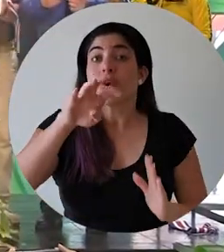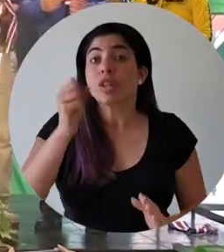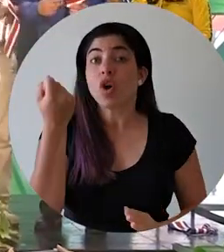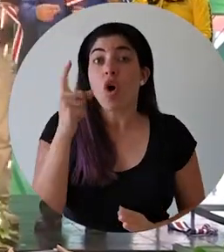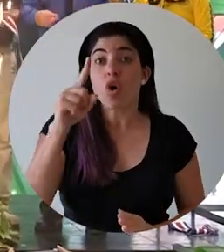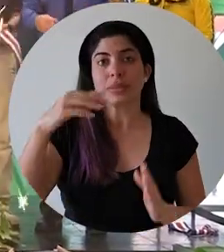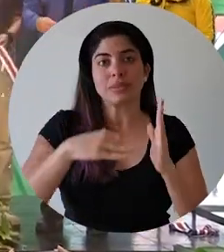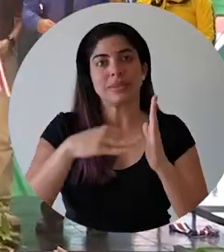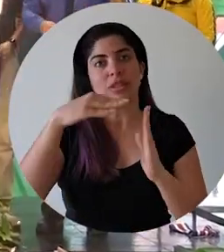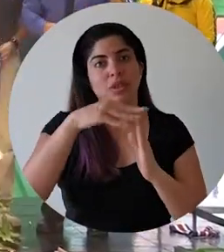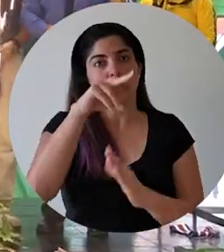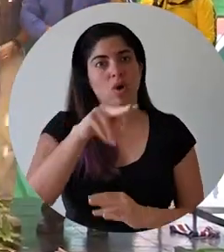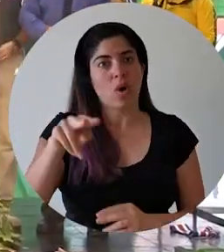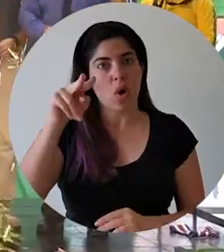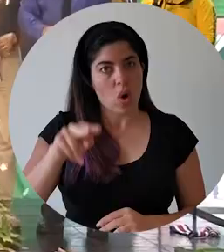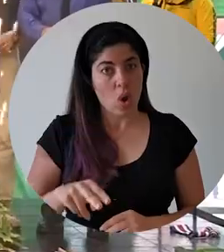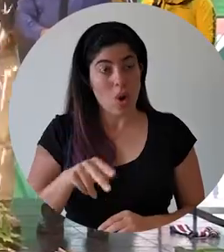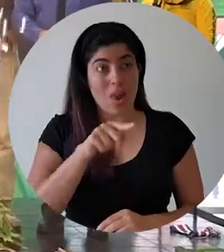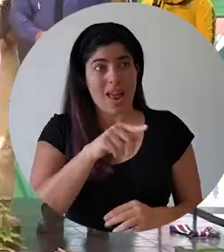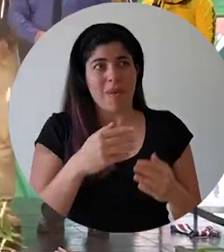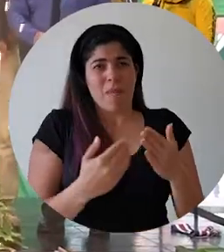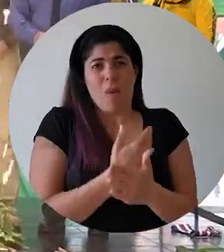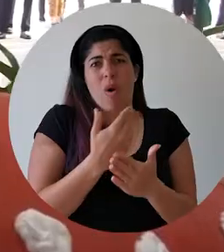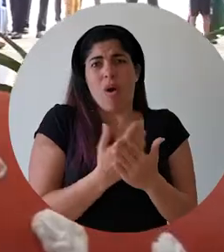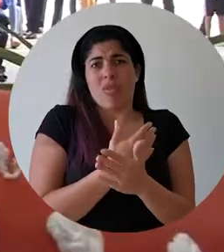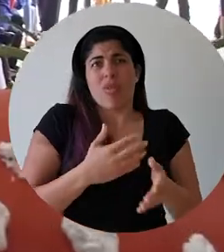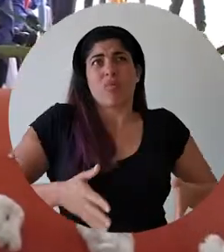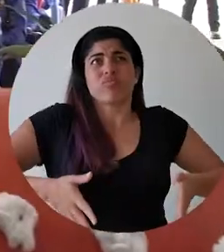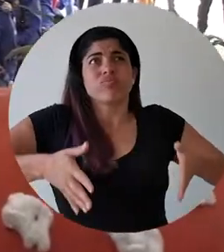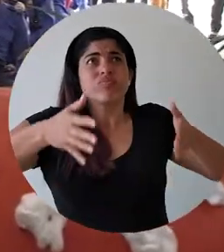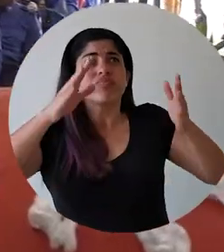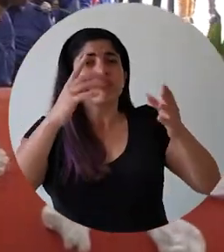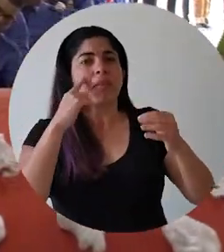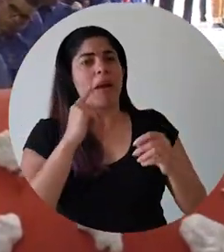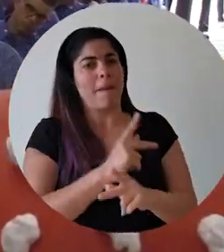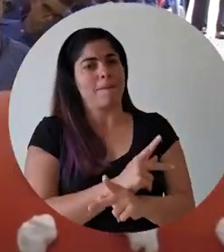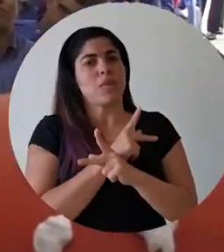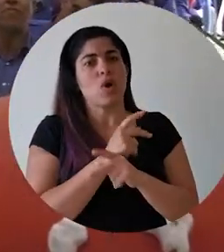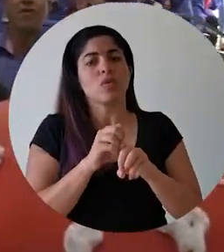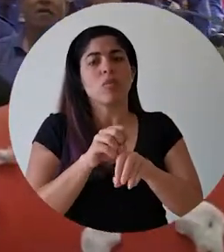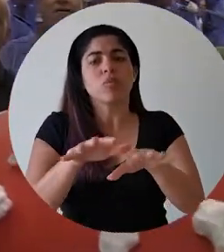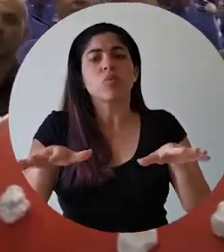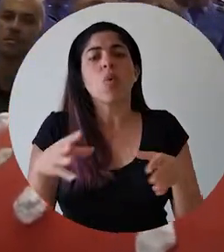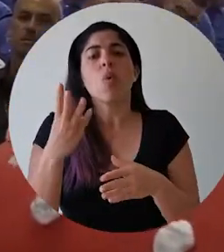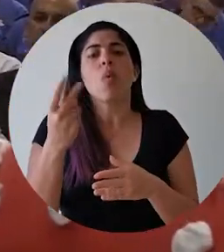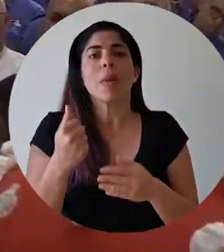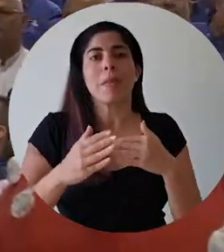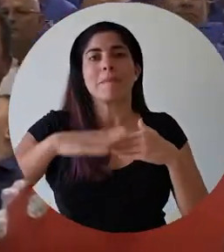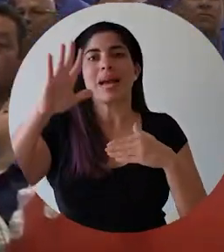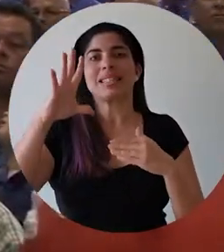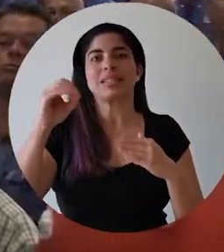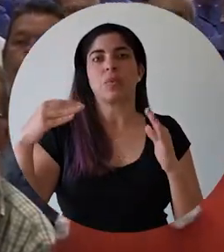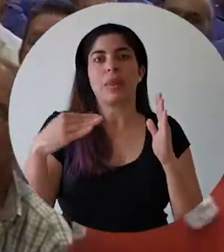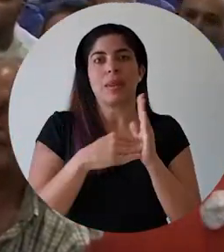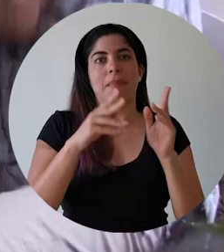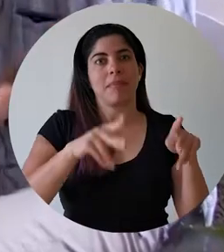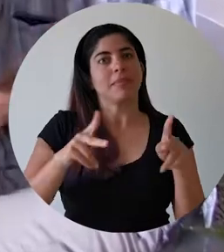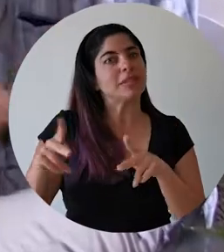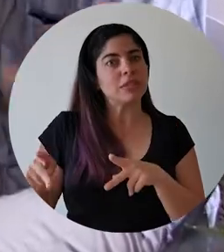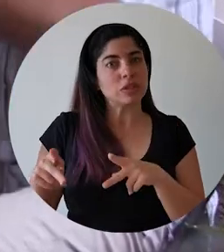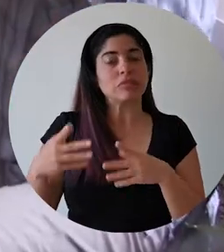.411 millones de colones. Este moderno edificio asegurará la protección a más de 50.000 habitantes.